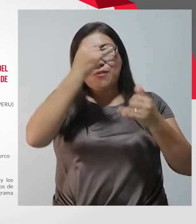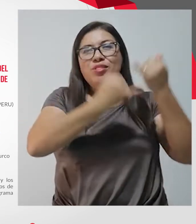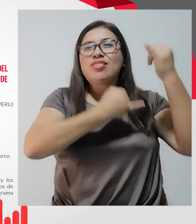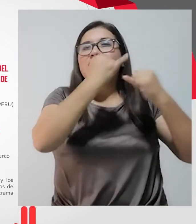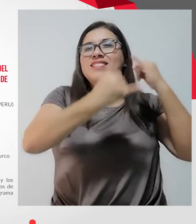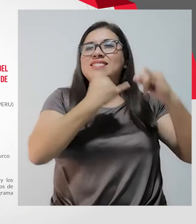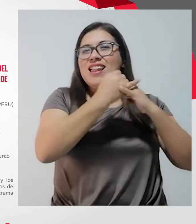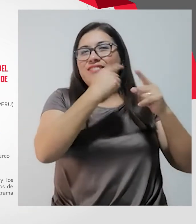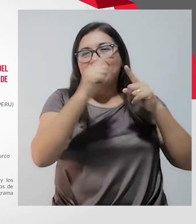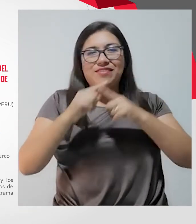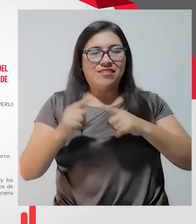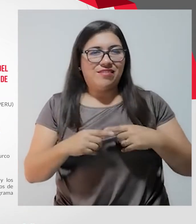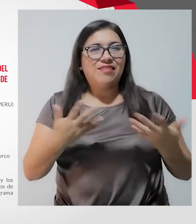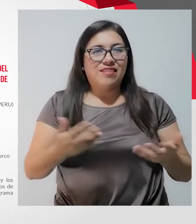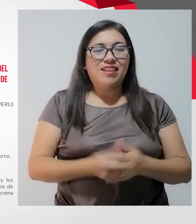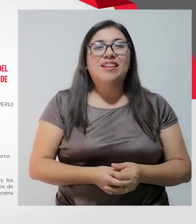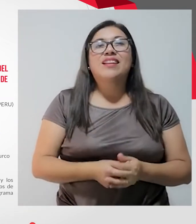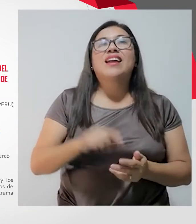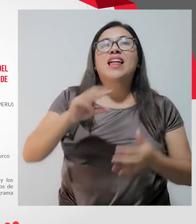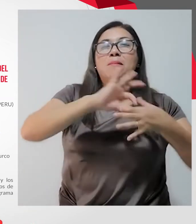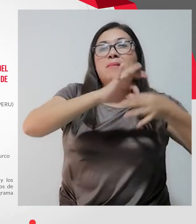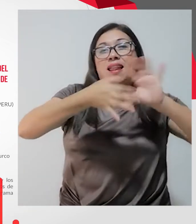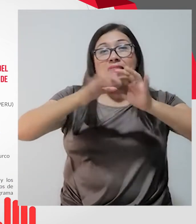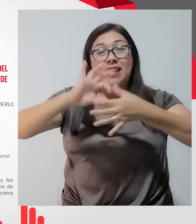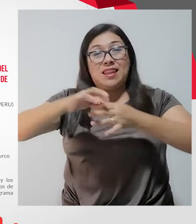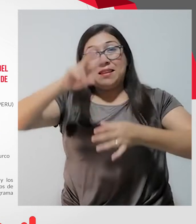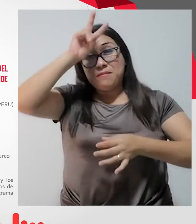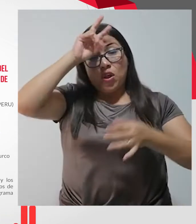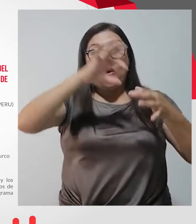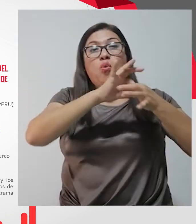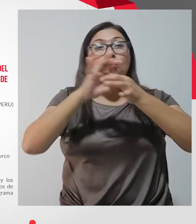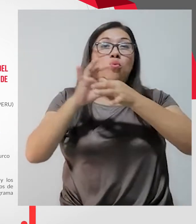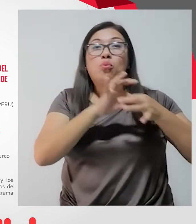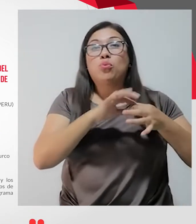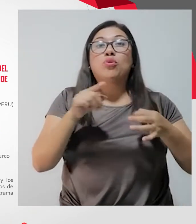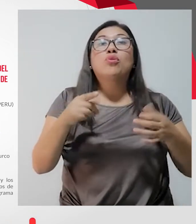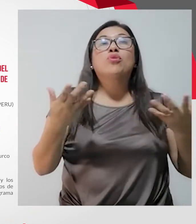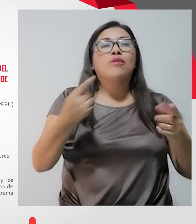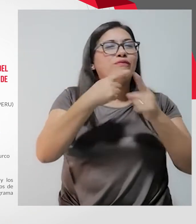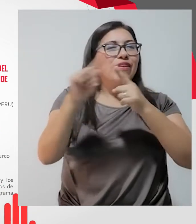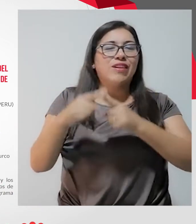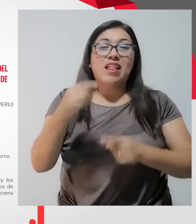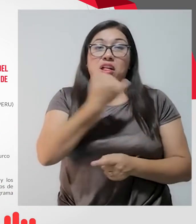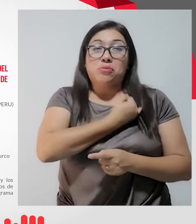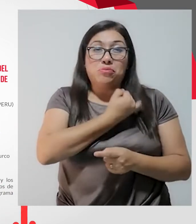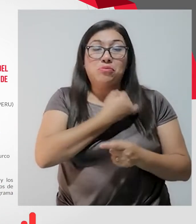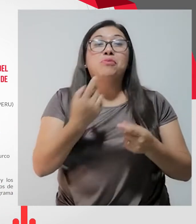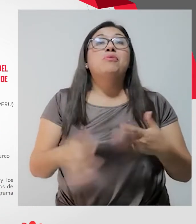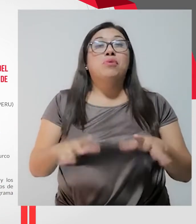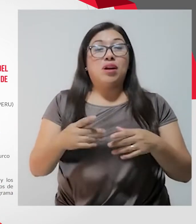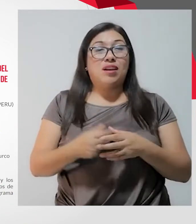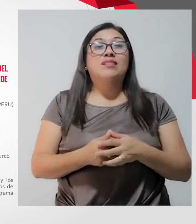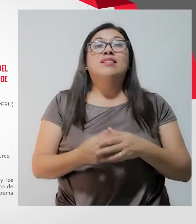ese sentido, también la Asociación Nacional Paralímpica del Perú, en articulación con varias instituciones, se han